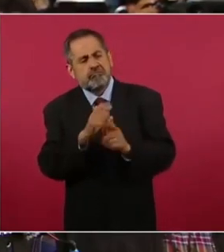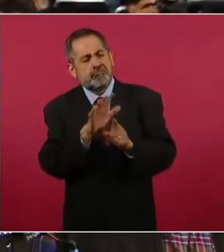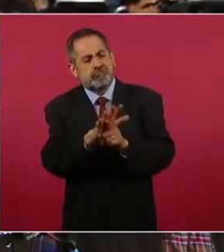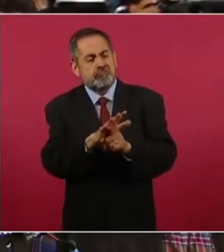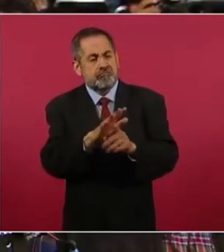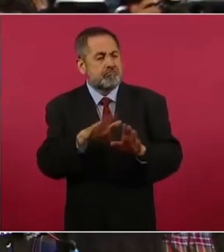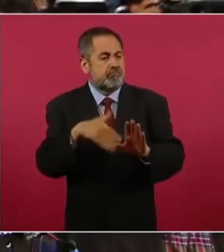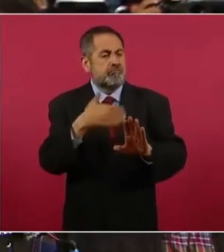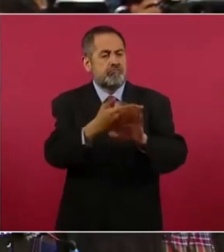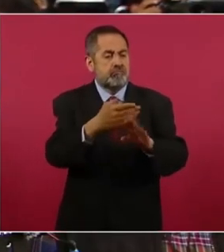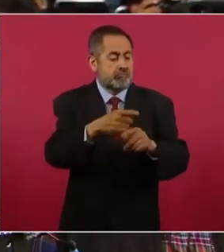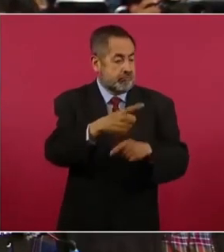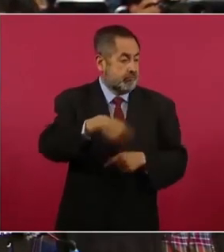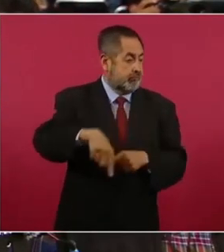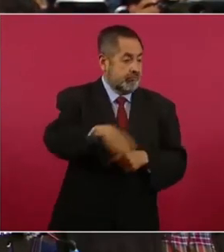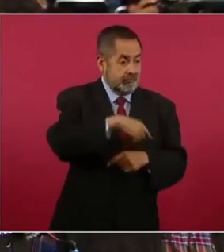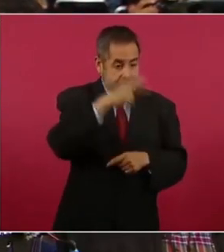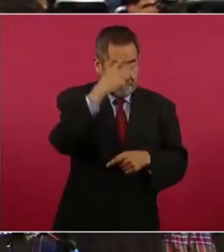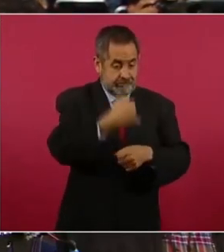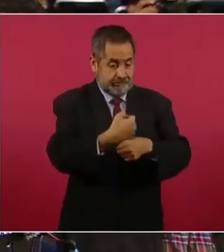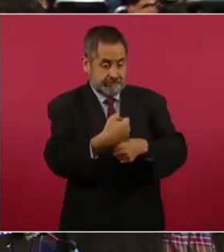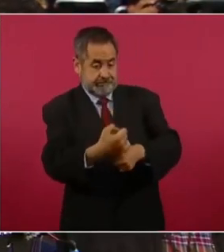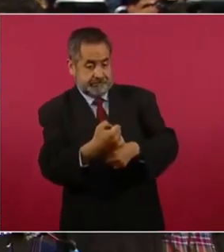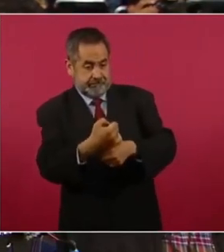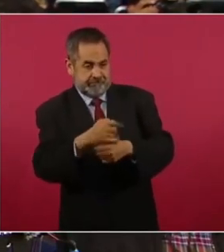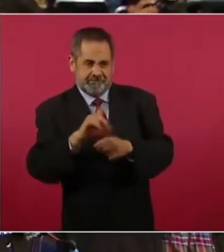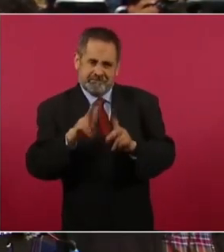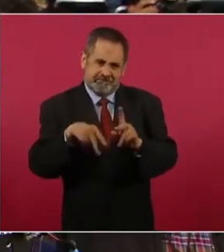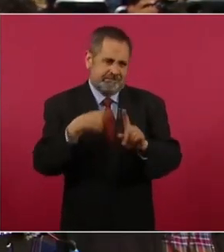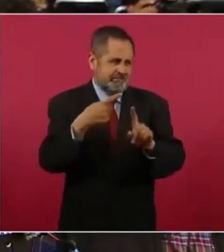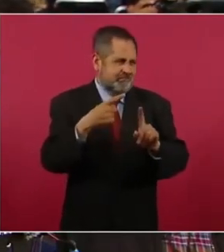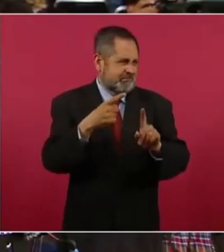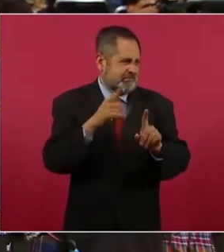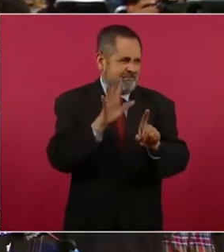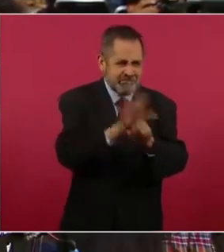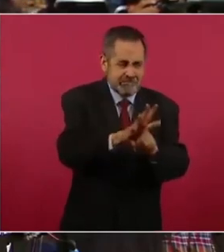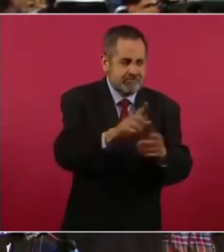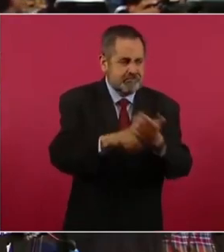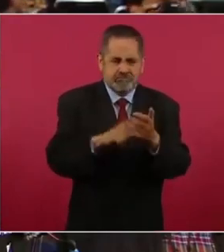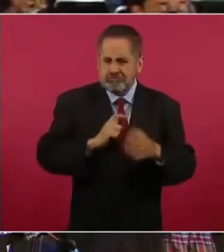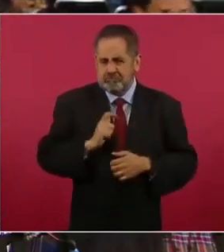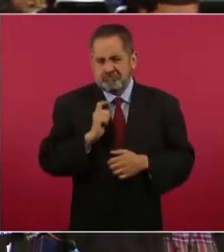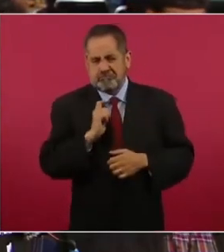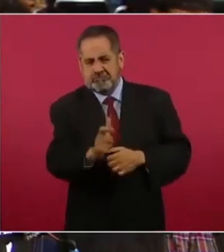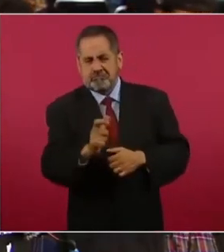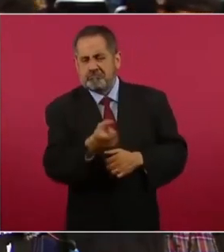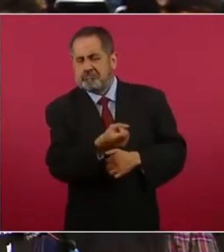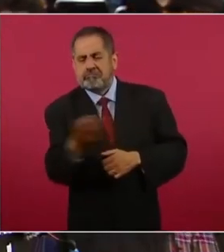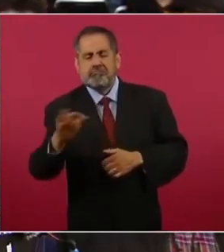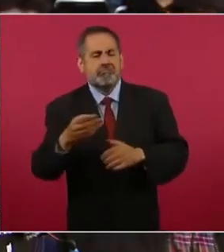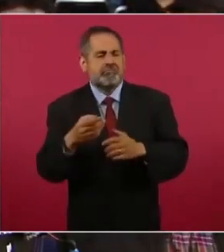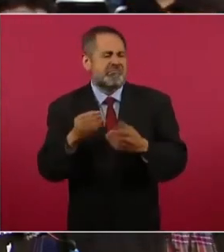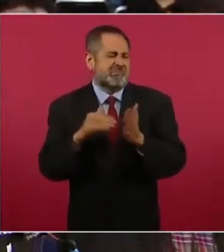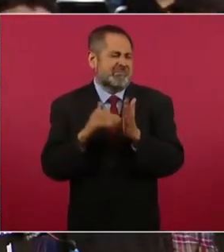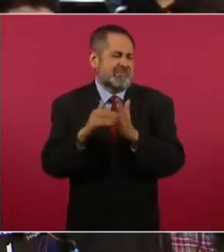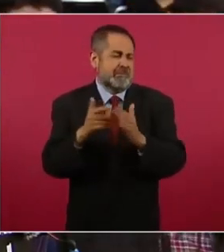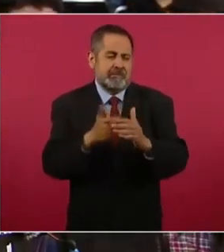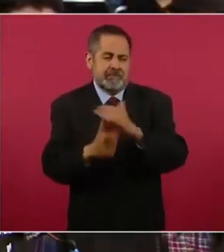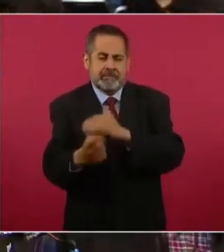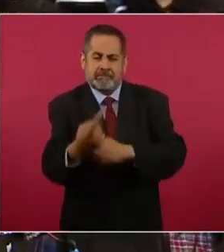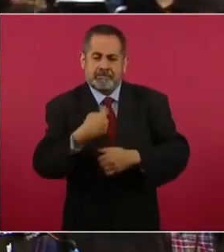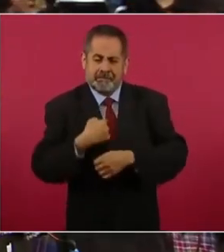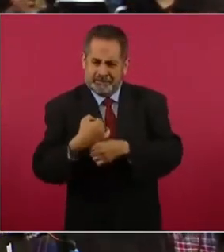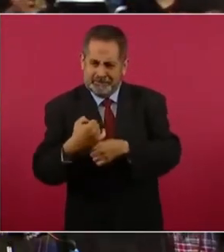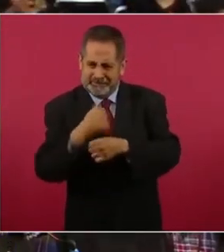a periodistas que lo investigaban aquí en México, así como también haber pagado millones también a periodistas y a medios de comunicación para que no lo